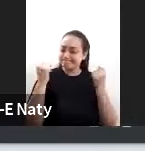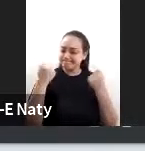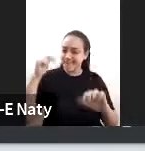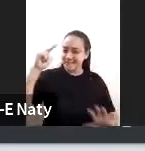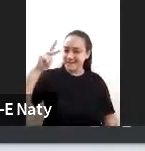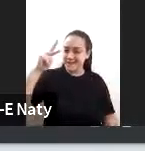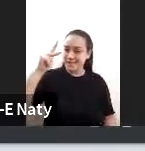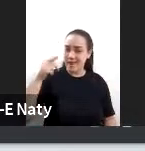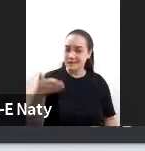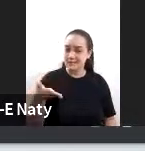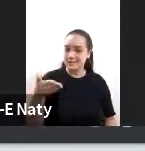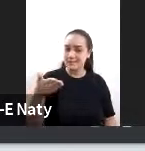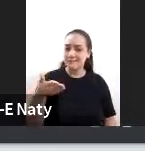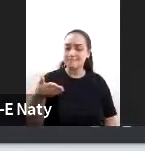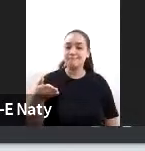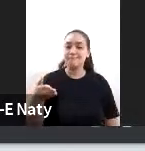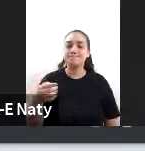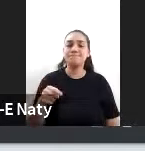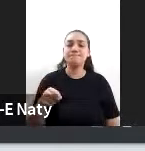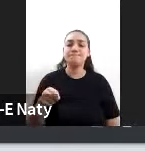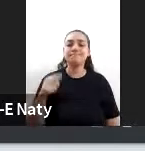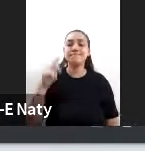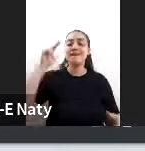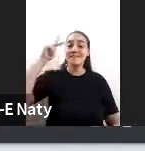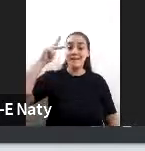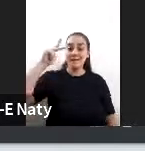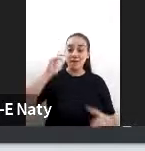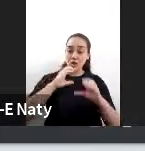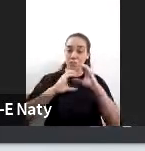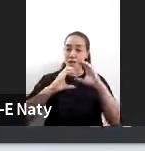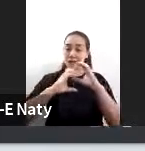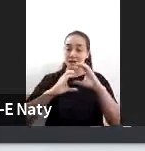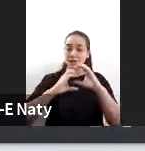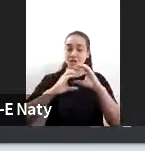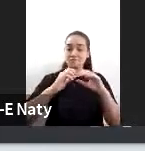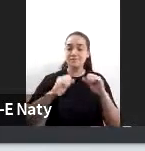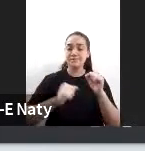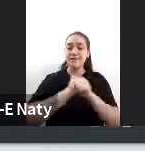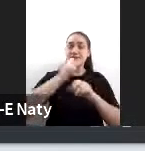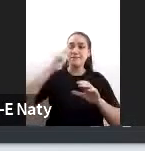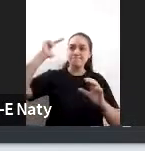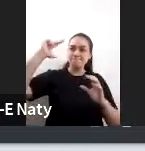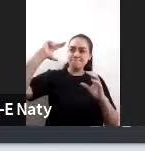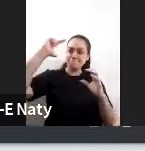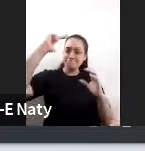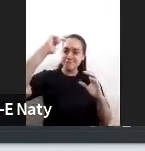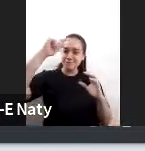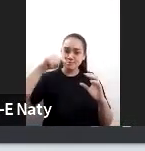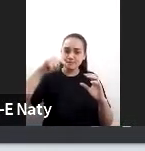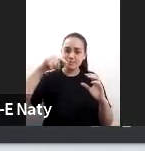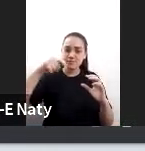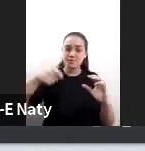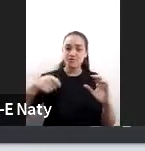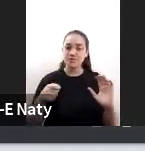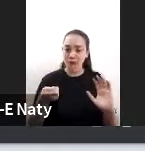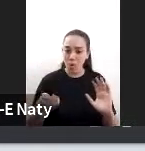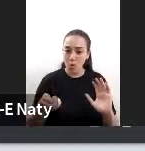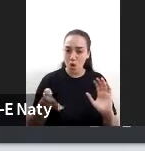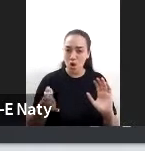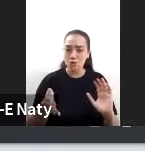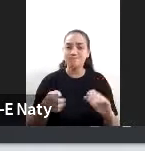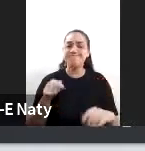satélites de comunicaciones para poder ponerse en órbita tienen que tener un seguro y esos